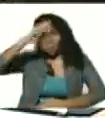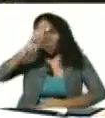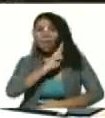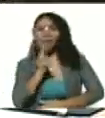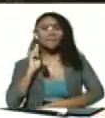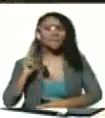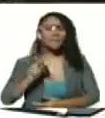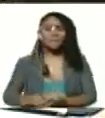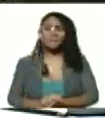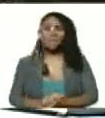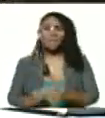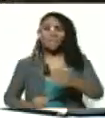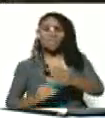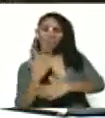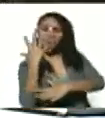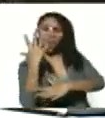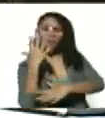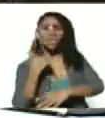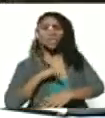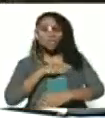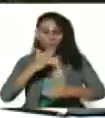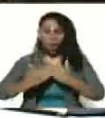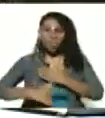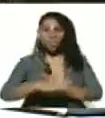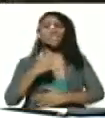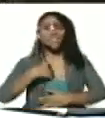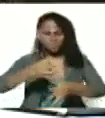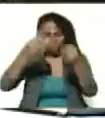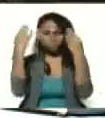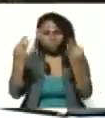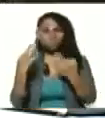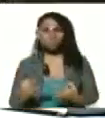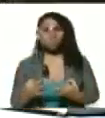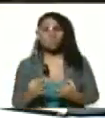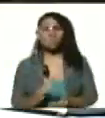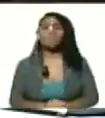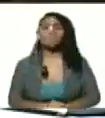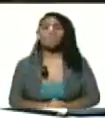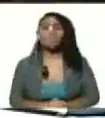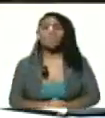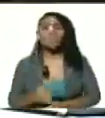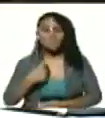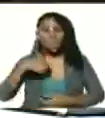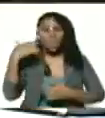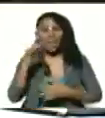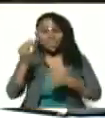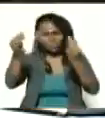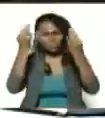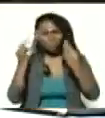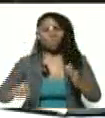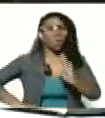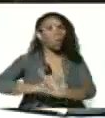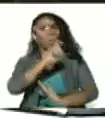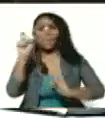nuestras madres fundadoras, saldremos adelante. Tengo la seguridad. Tengo la seguridad absoluta.